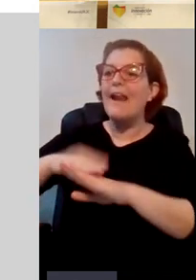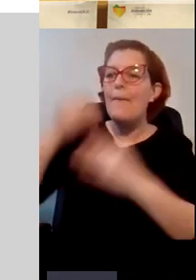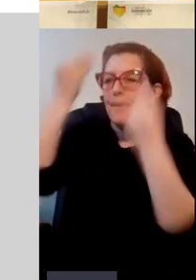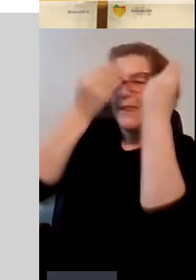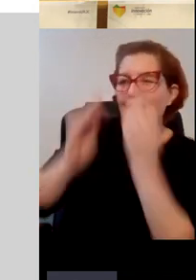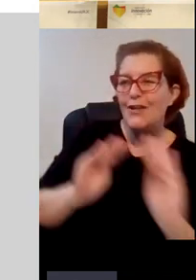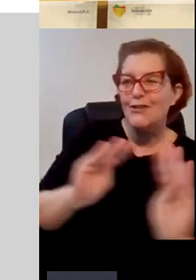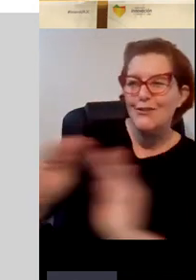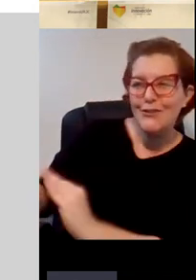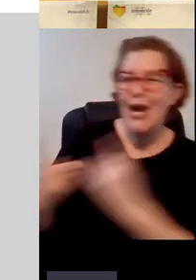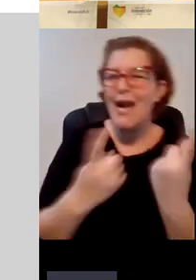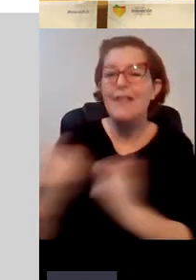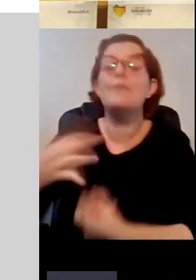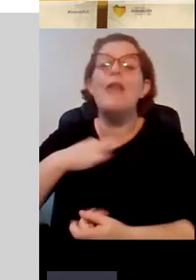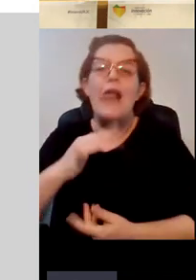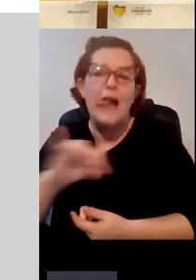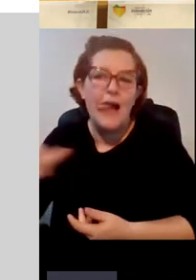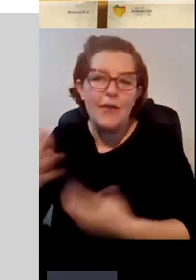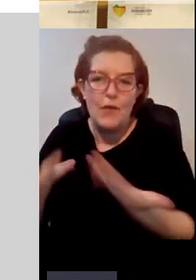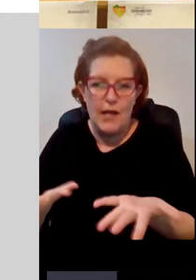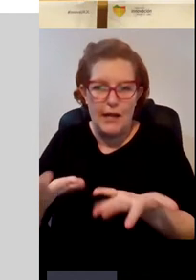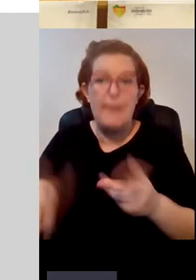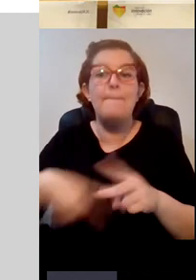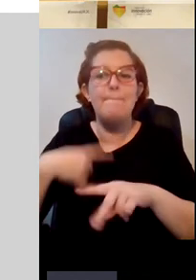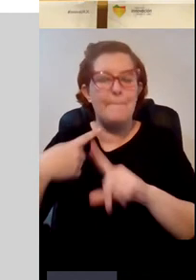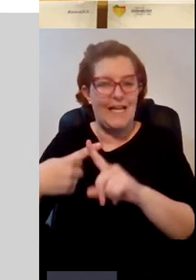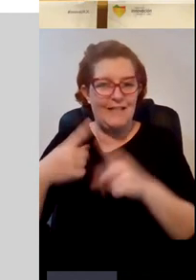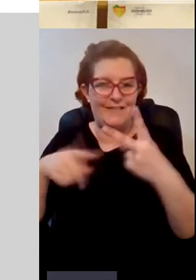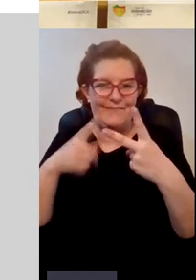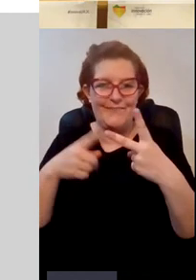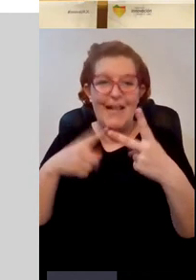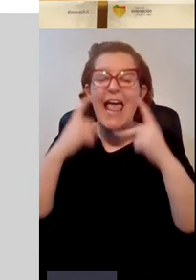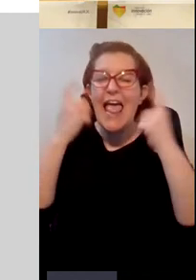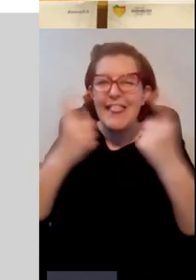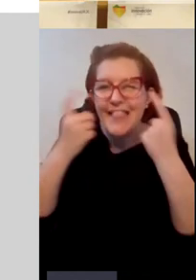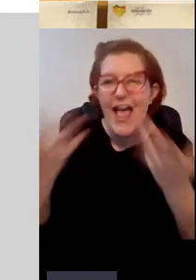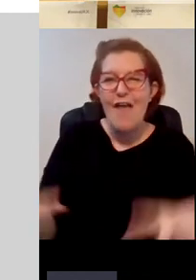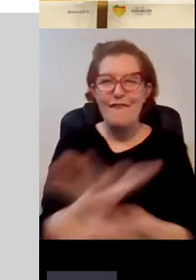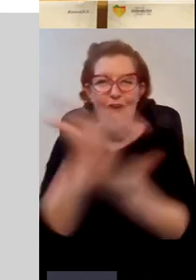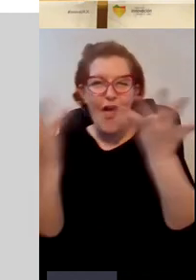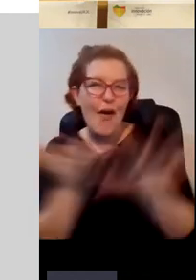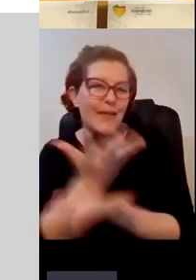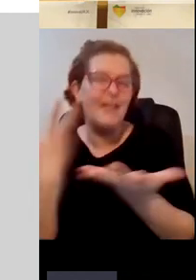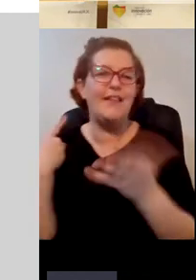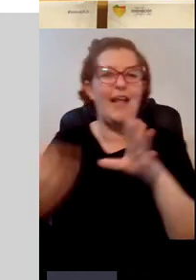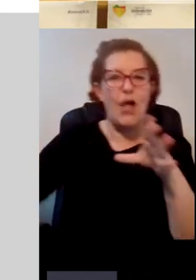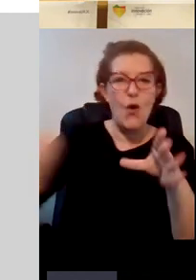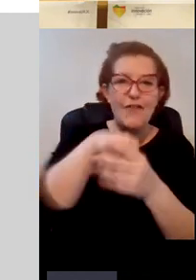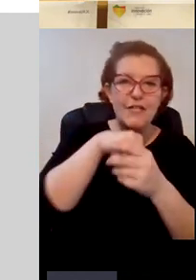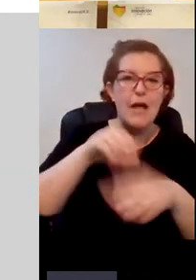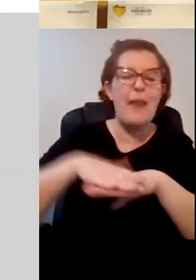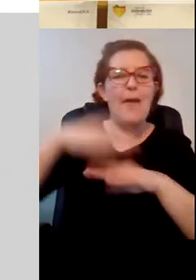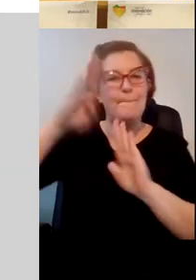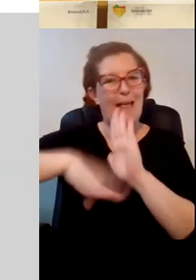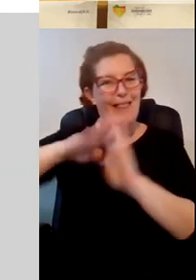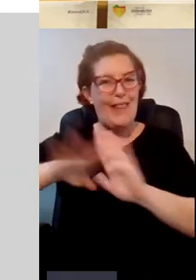puede tener cada uno de ellos. y también intentar fomentar la inclusión de medidas universales.